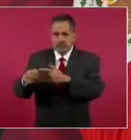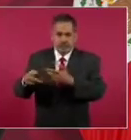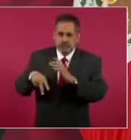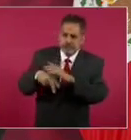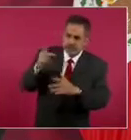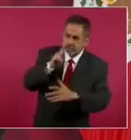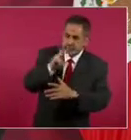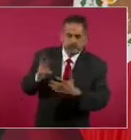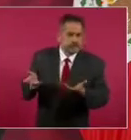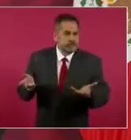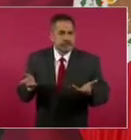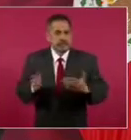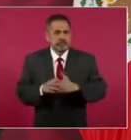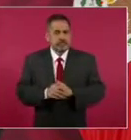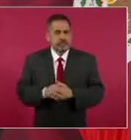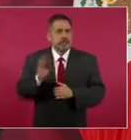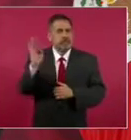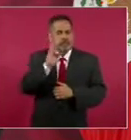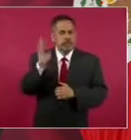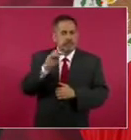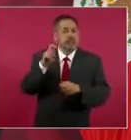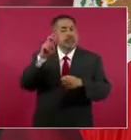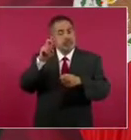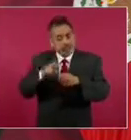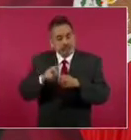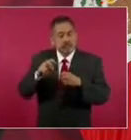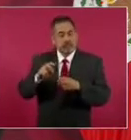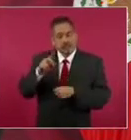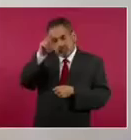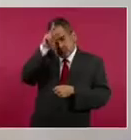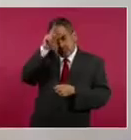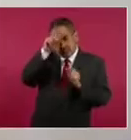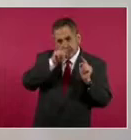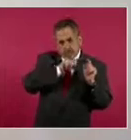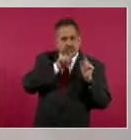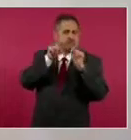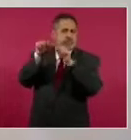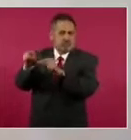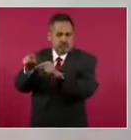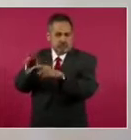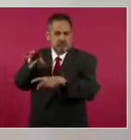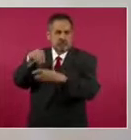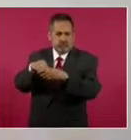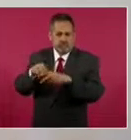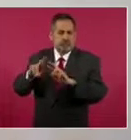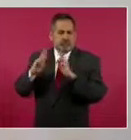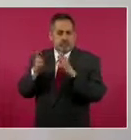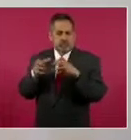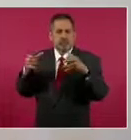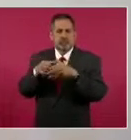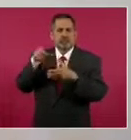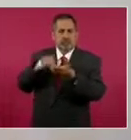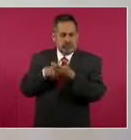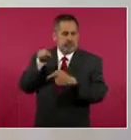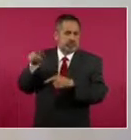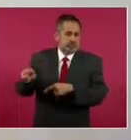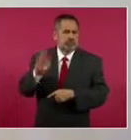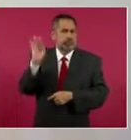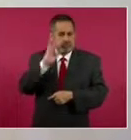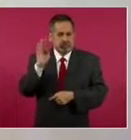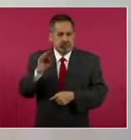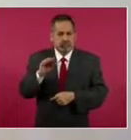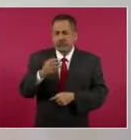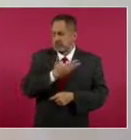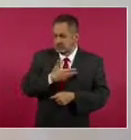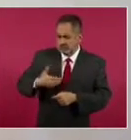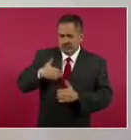Podríamos hacer una reunión en Perú, esa puede ser una opción, hacerla